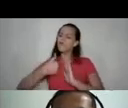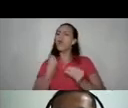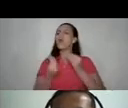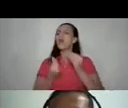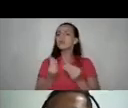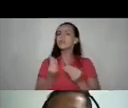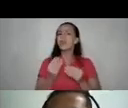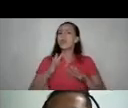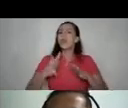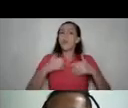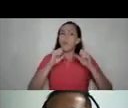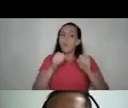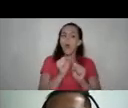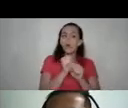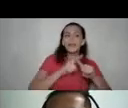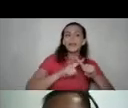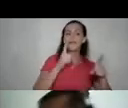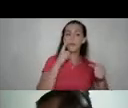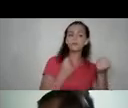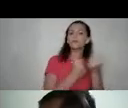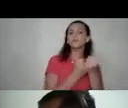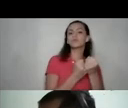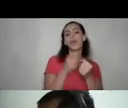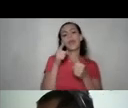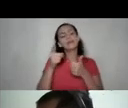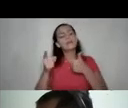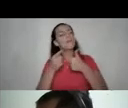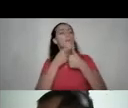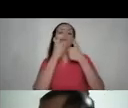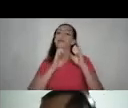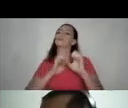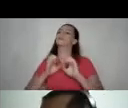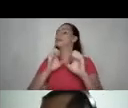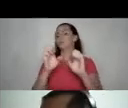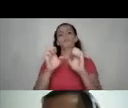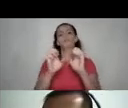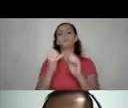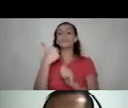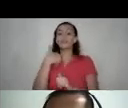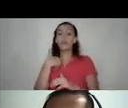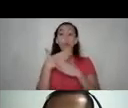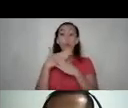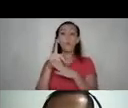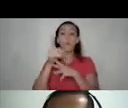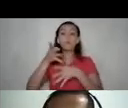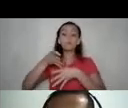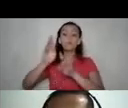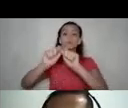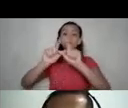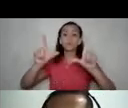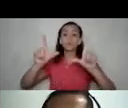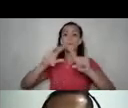hacer algo diferente? es la primera estrategia si yo comparto una publicación pero no he empezado por